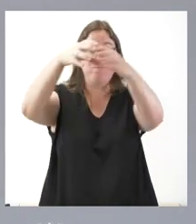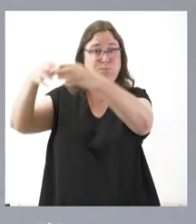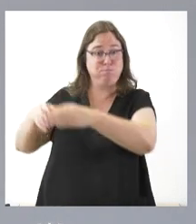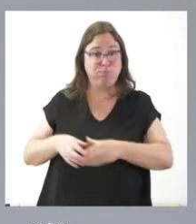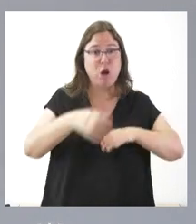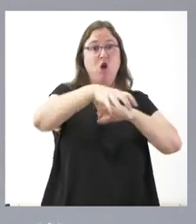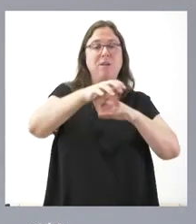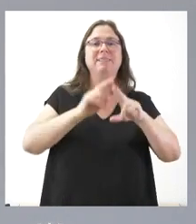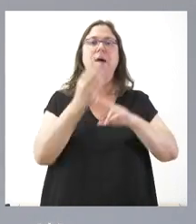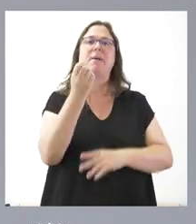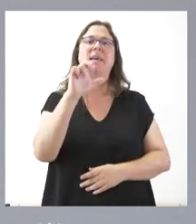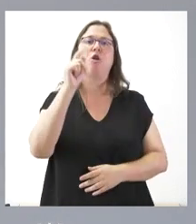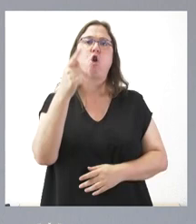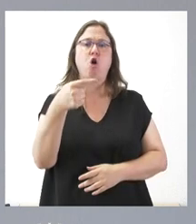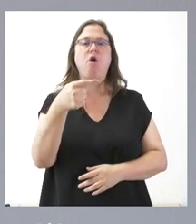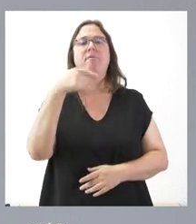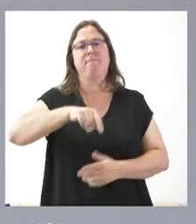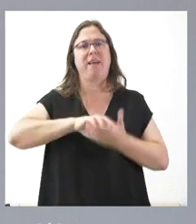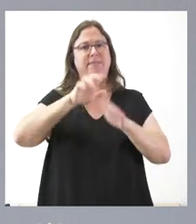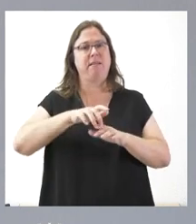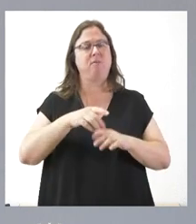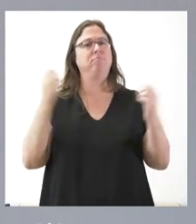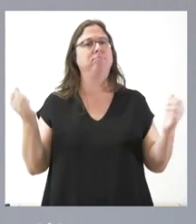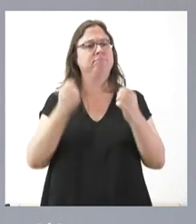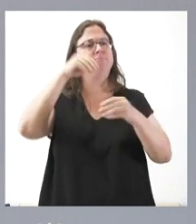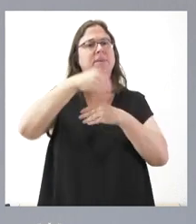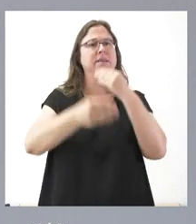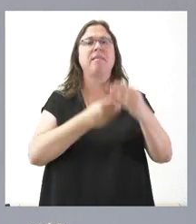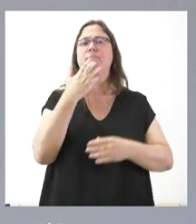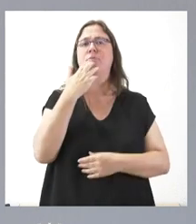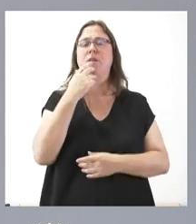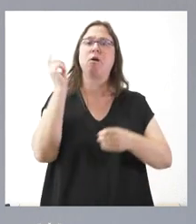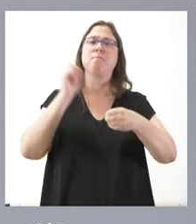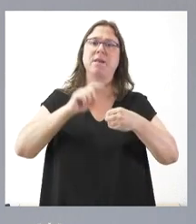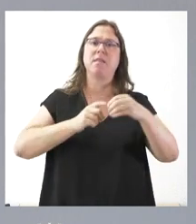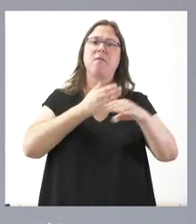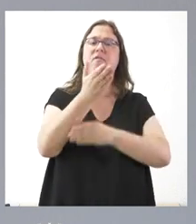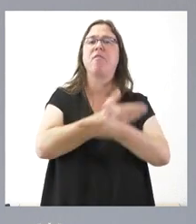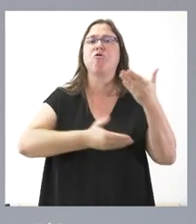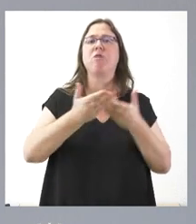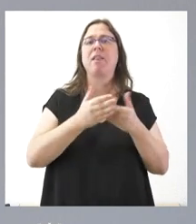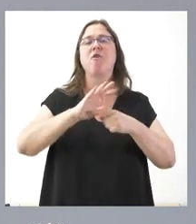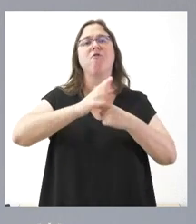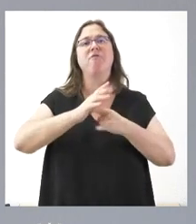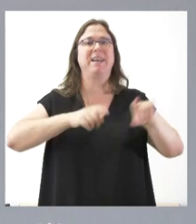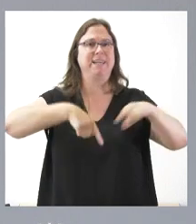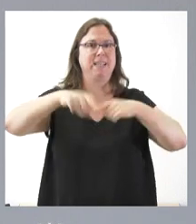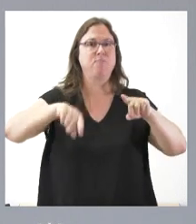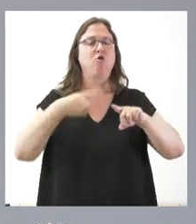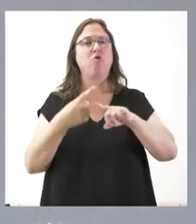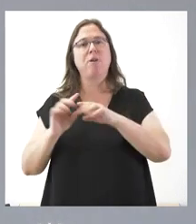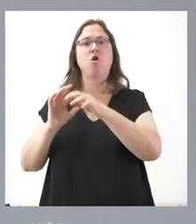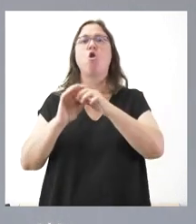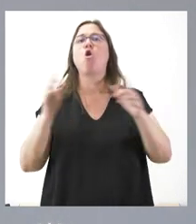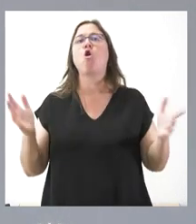la red CILOG de Castilla y León. Entre las actuaciones se encuentra la asistencia, participación o colaboración en feria de transporte y o logística de